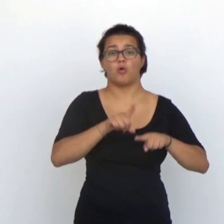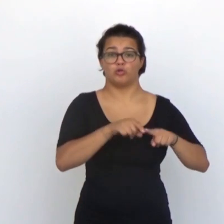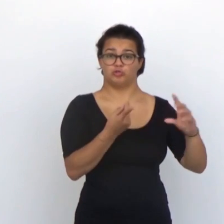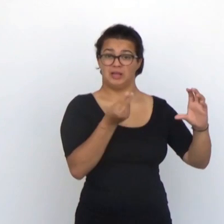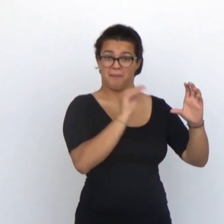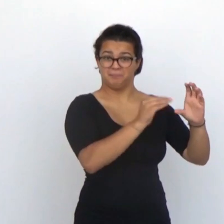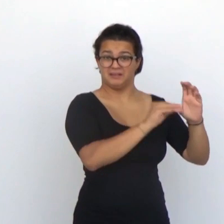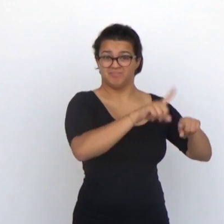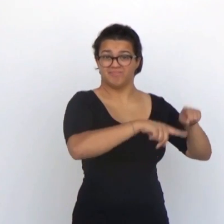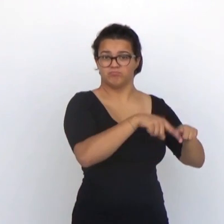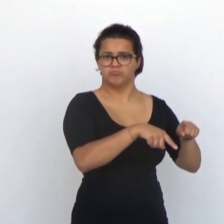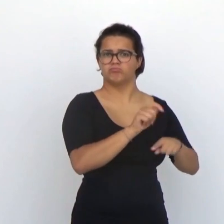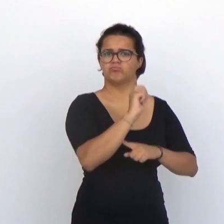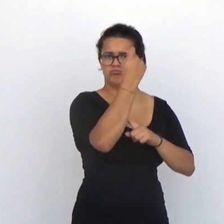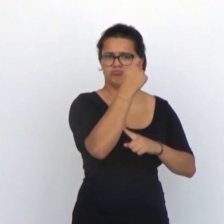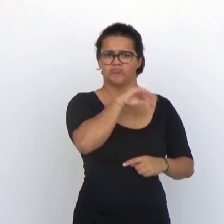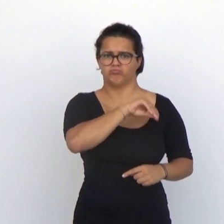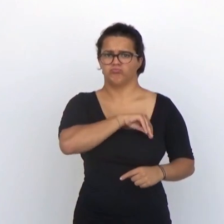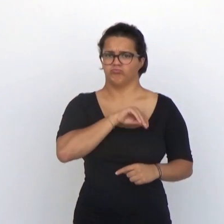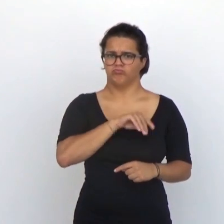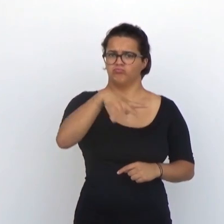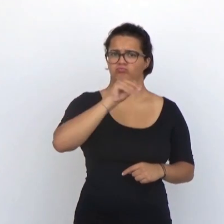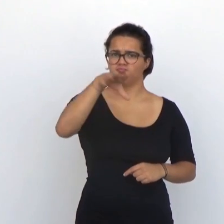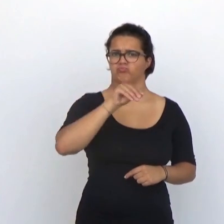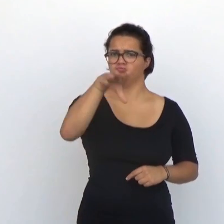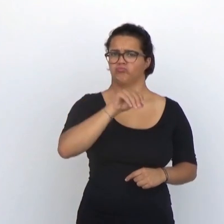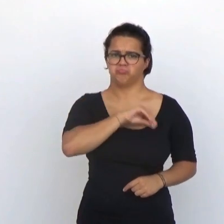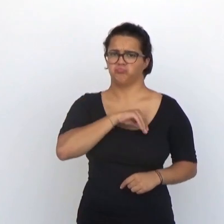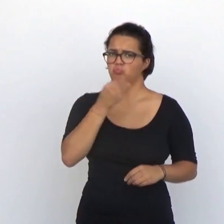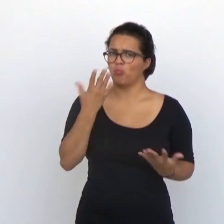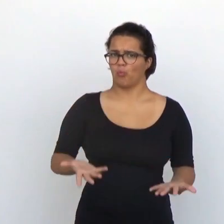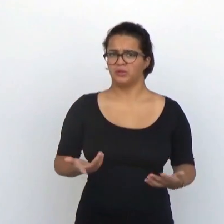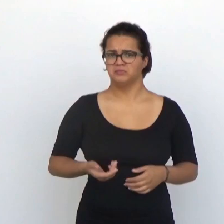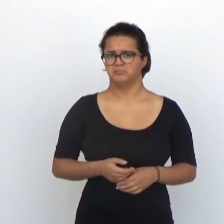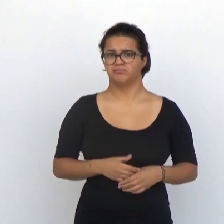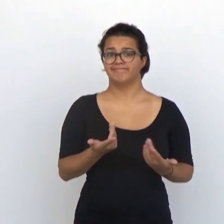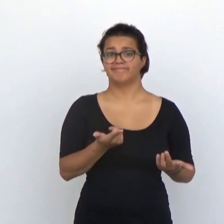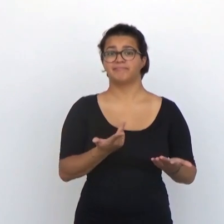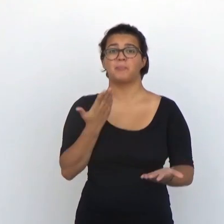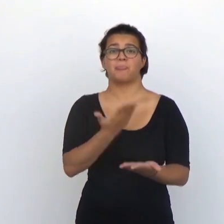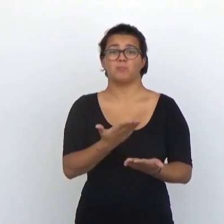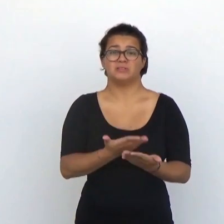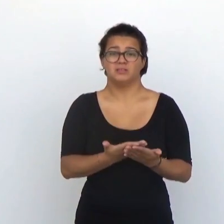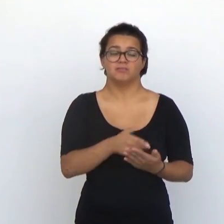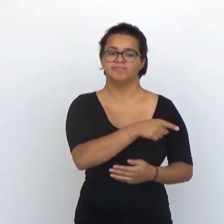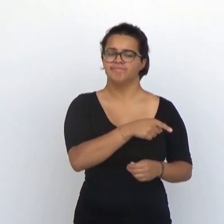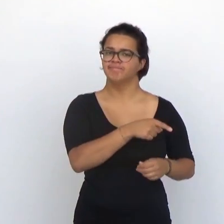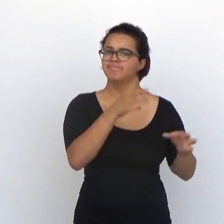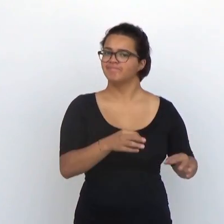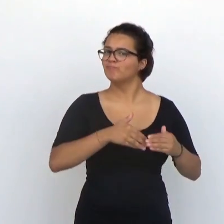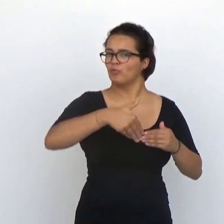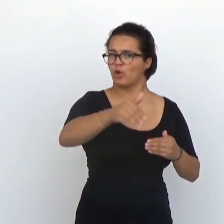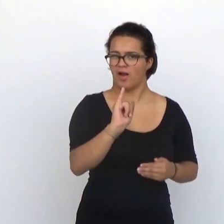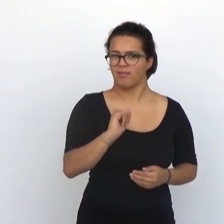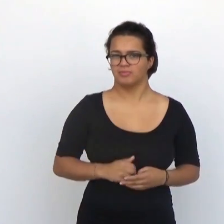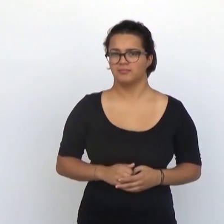algunos pacientes con implantes crompencefálicos han conseguido alcanzar unos niveles más que aceptables de reconocimiento del habla lo que demuestra que se trata